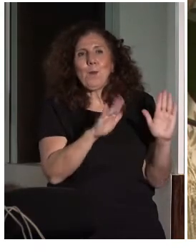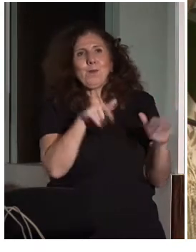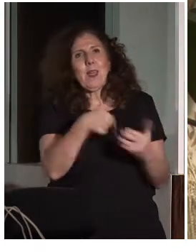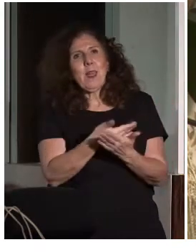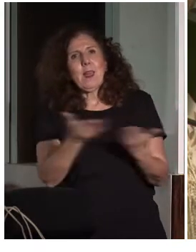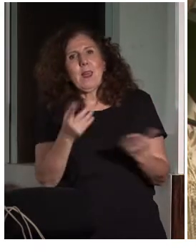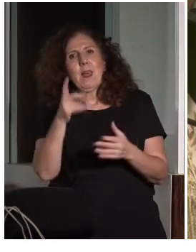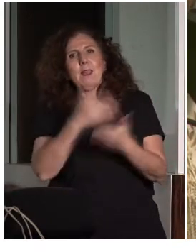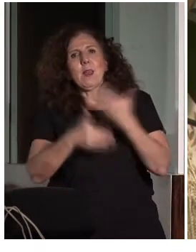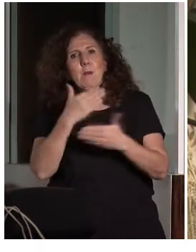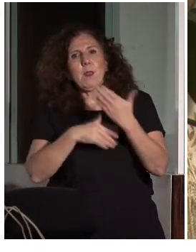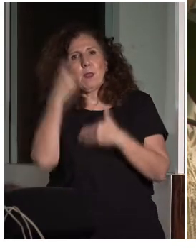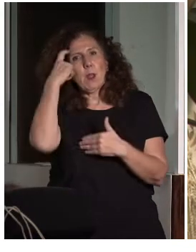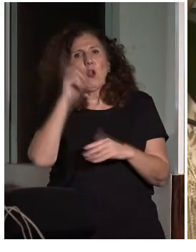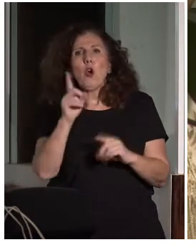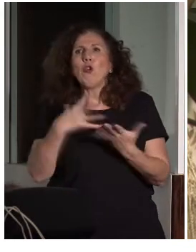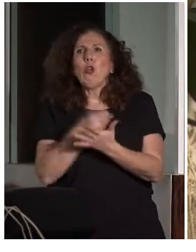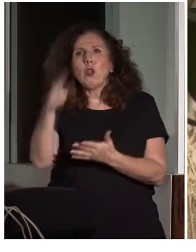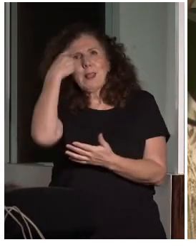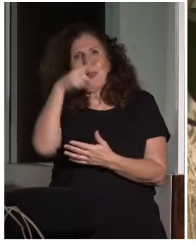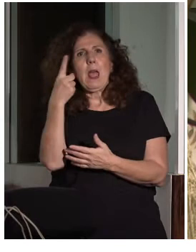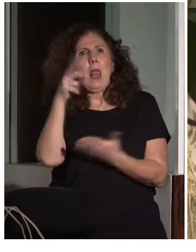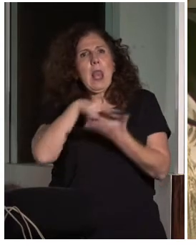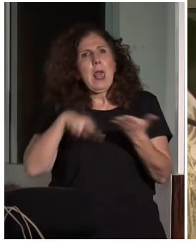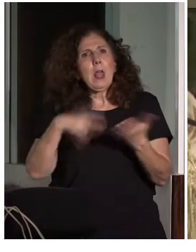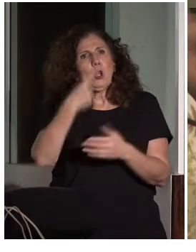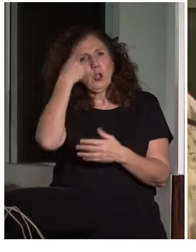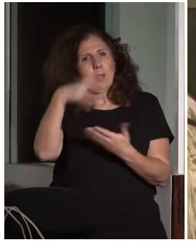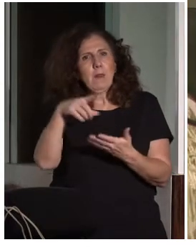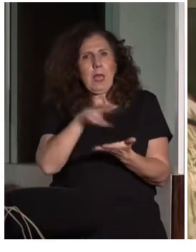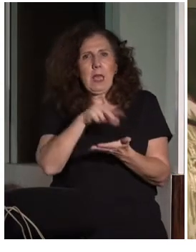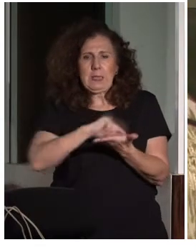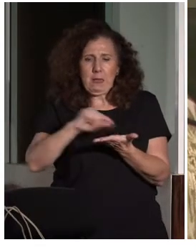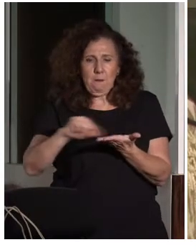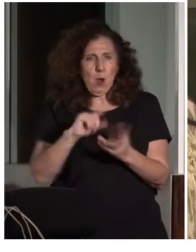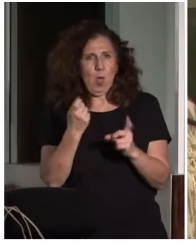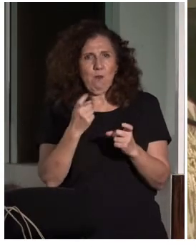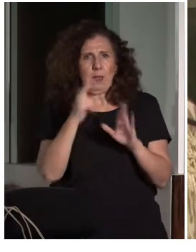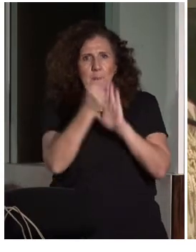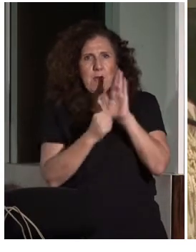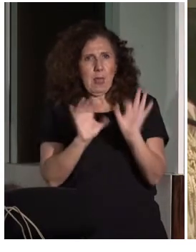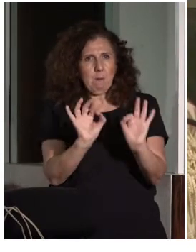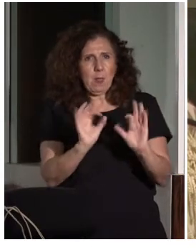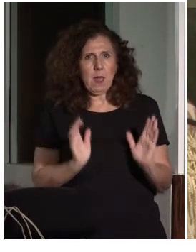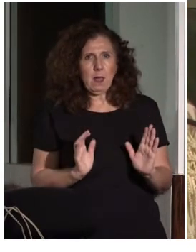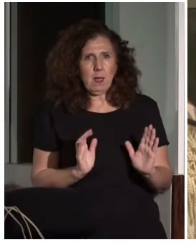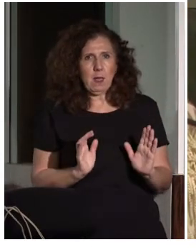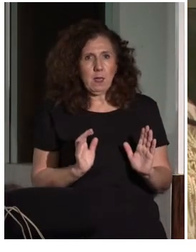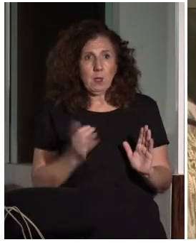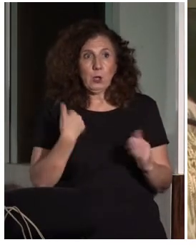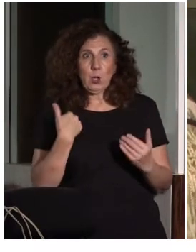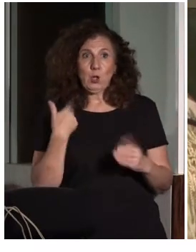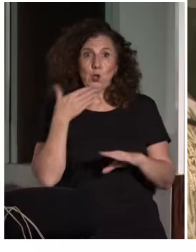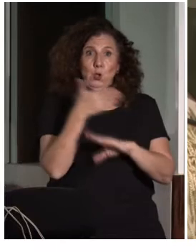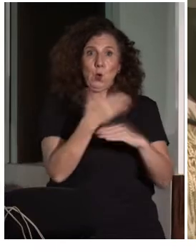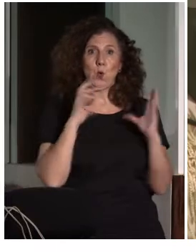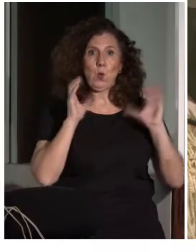tomar ninguna medida. Todos saben leer y escribir, no hay que tomar medidas. Yo me asusté con aquello y así lo comuniqué. Y me llamaron, aparte, me dijeron, si es